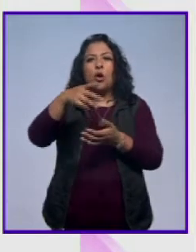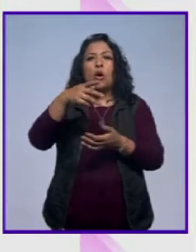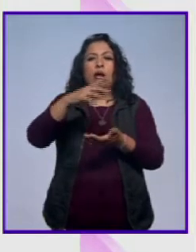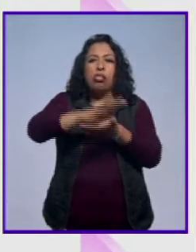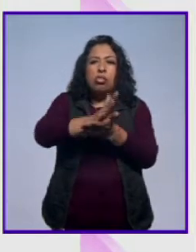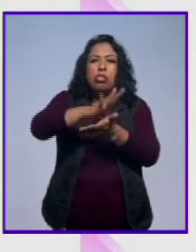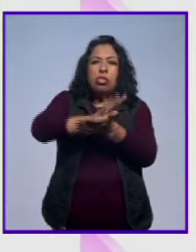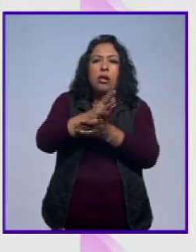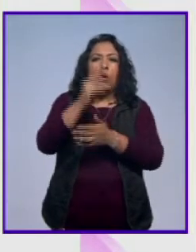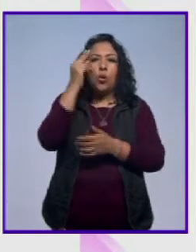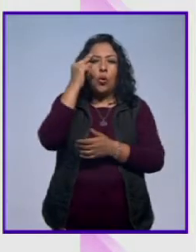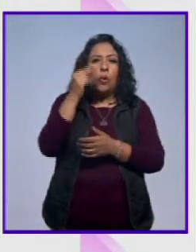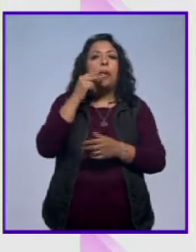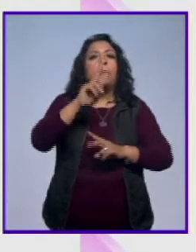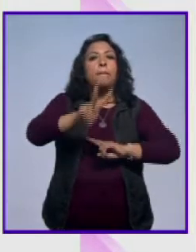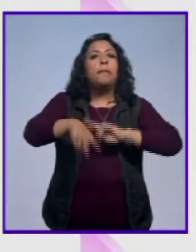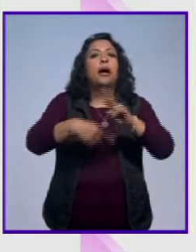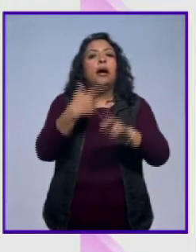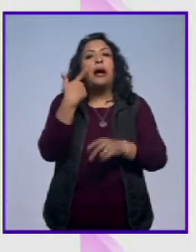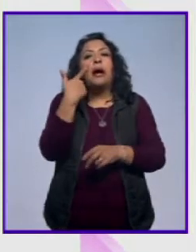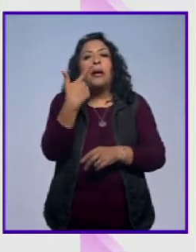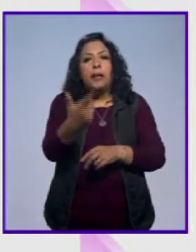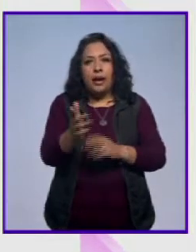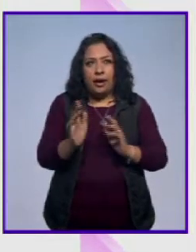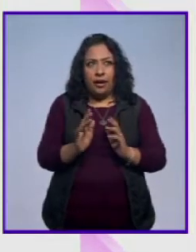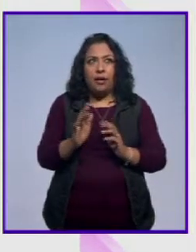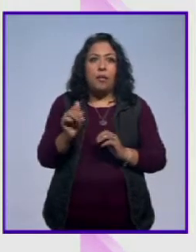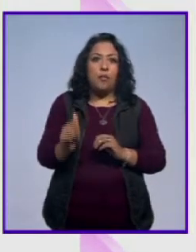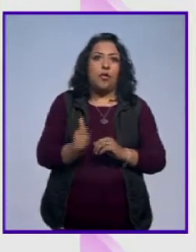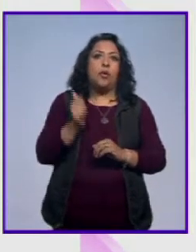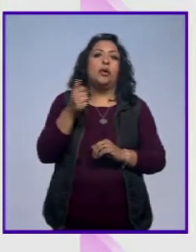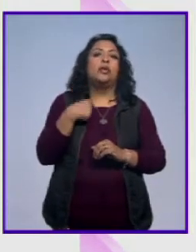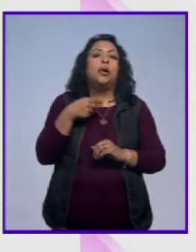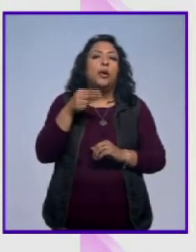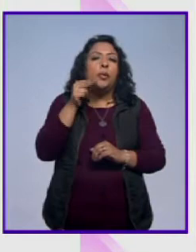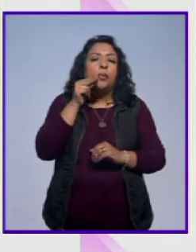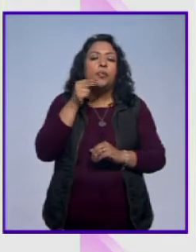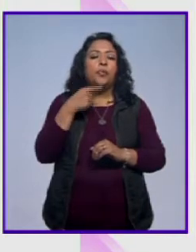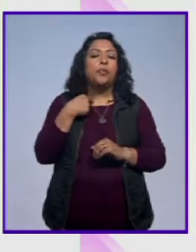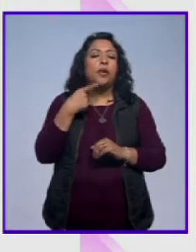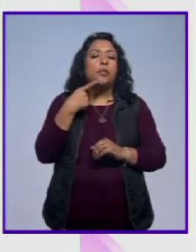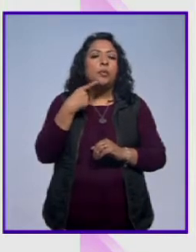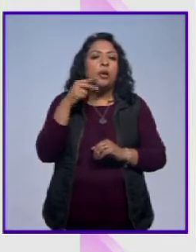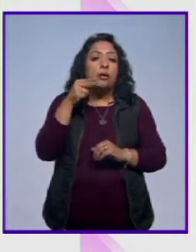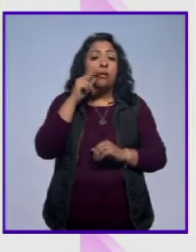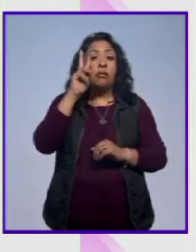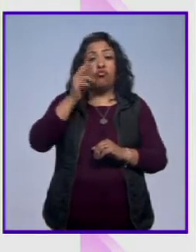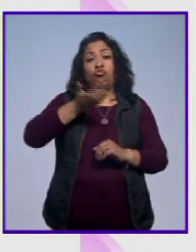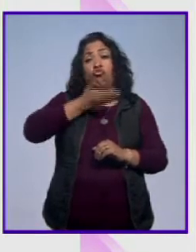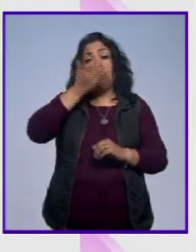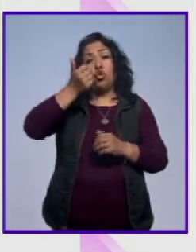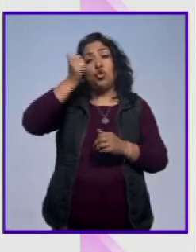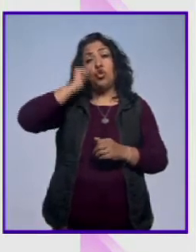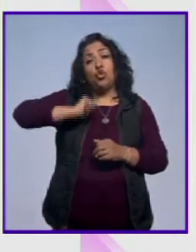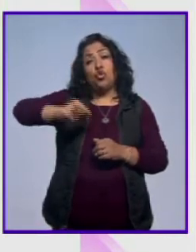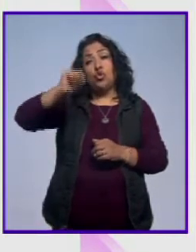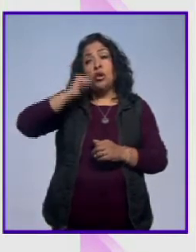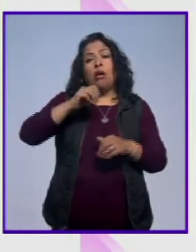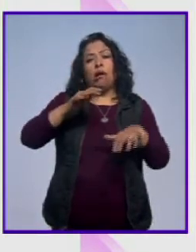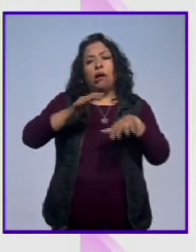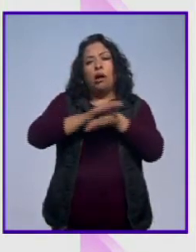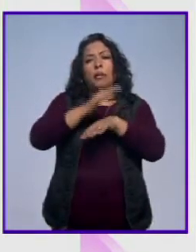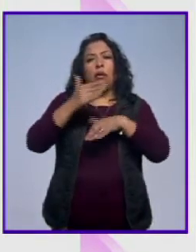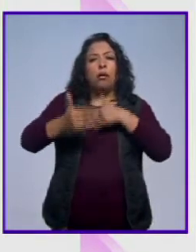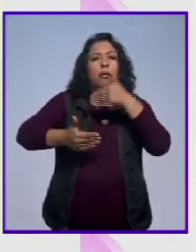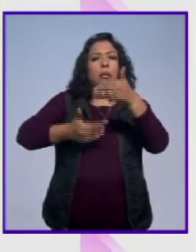la uva, hay que darse una vuelta a las rutas vitivinícolas y aprovechar estas degustaciones. es una tradición milenaria, pero que se ha ido modificando con